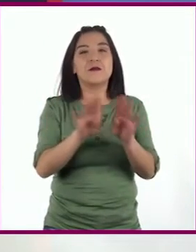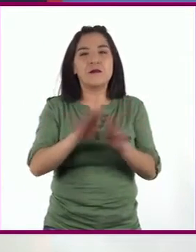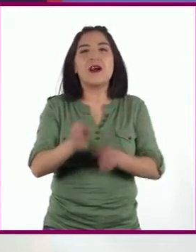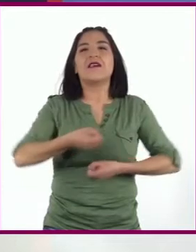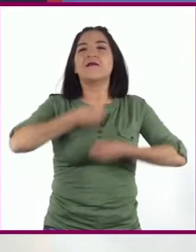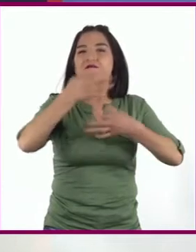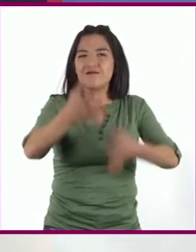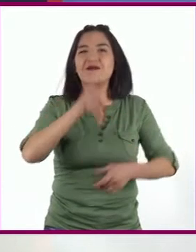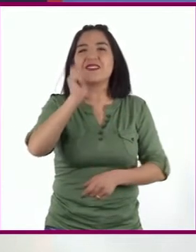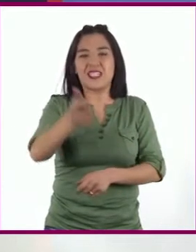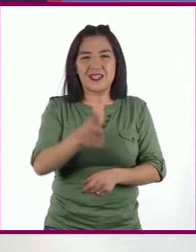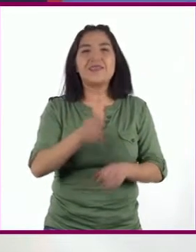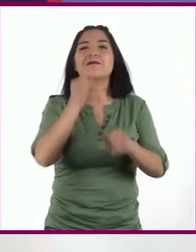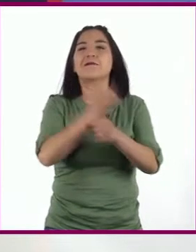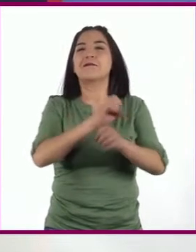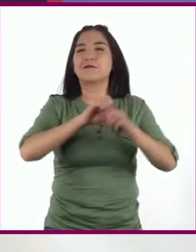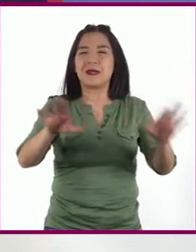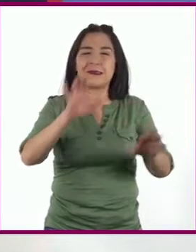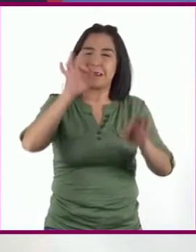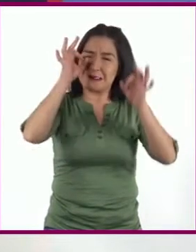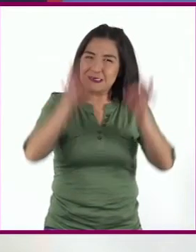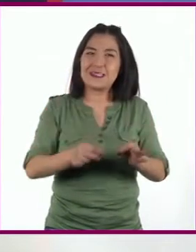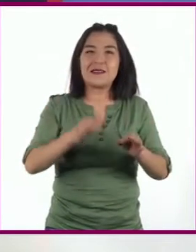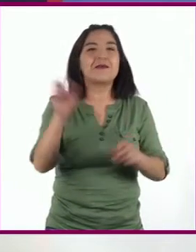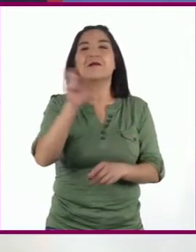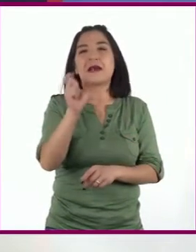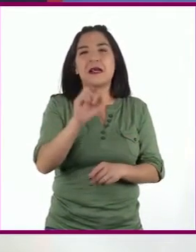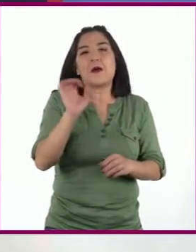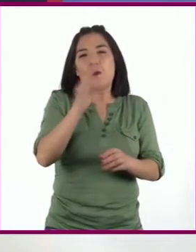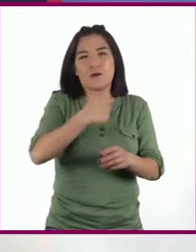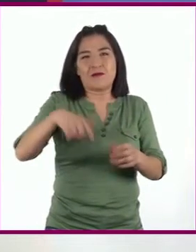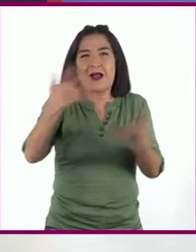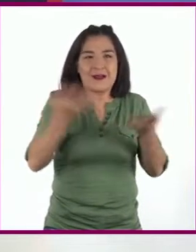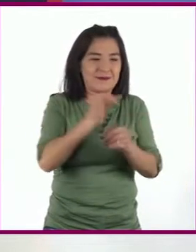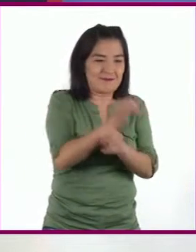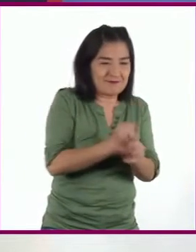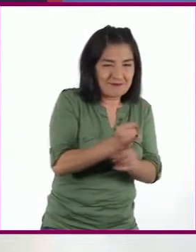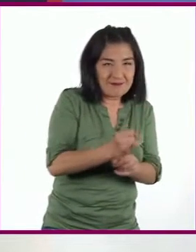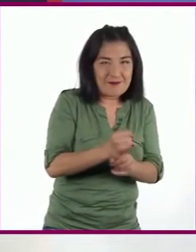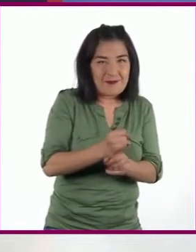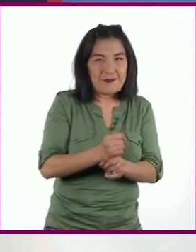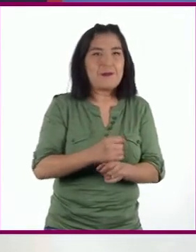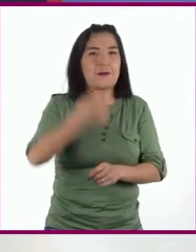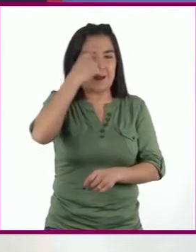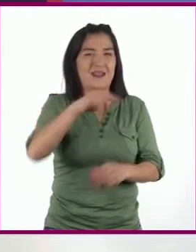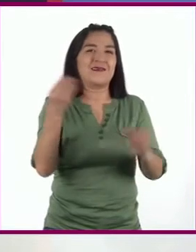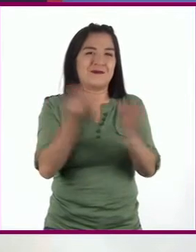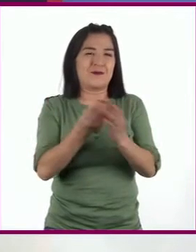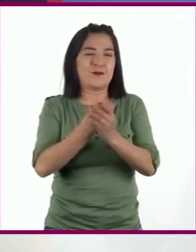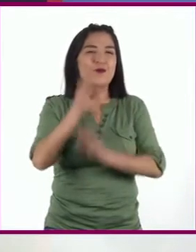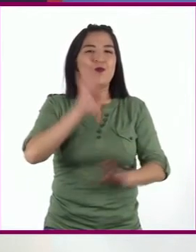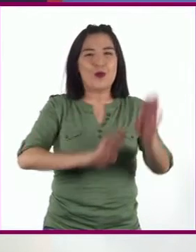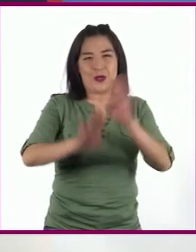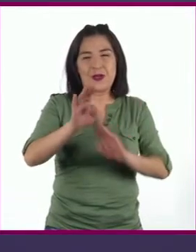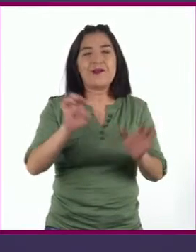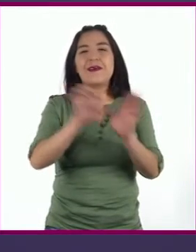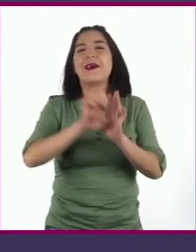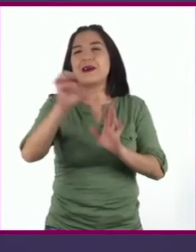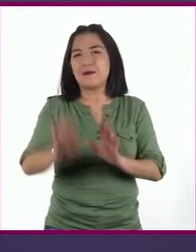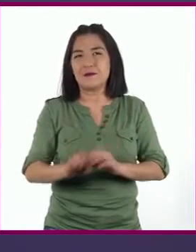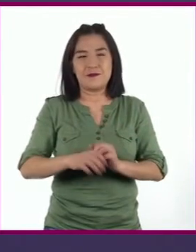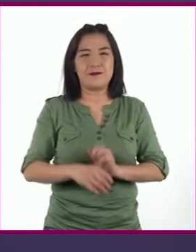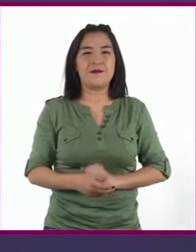muy precisa que nos ayudaría si estuviéramos haciendo una investigación de nuestra clase de biología. Por ejemplo,